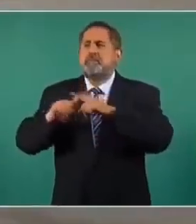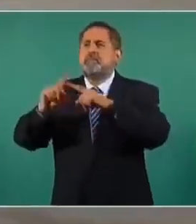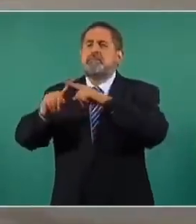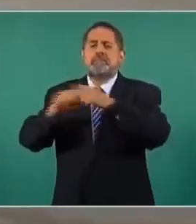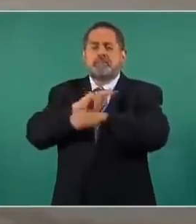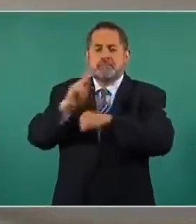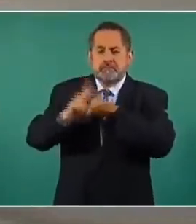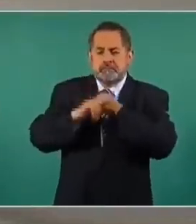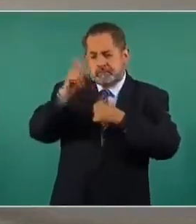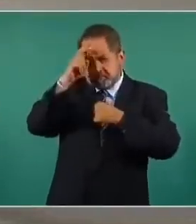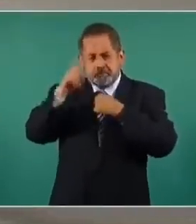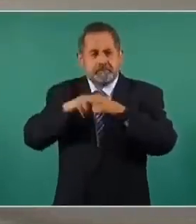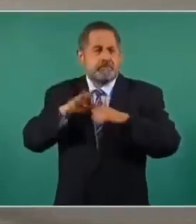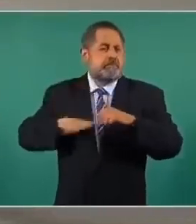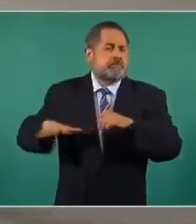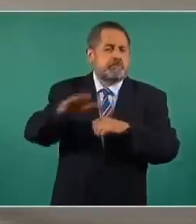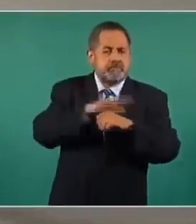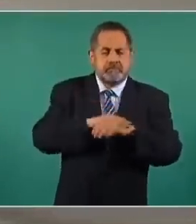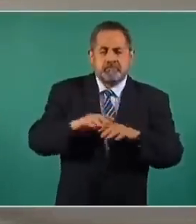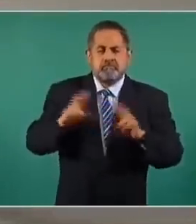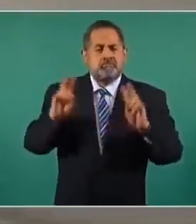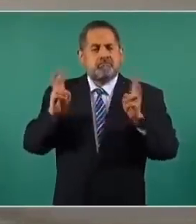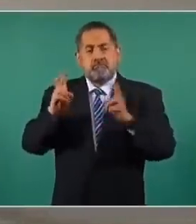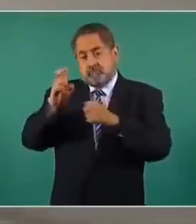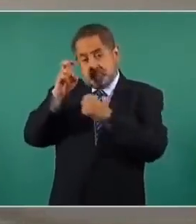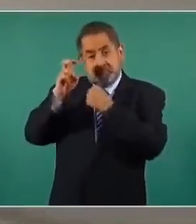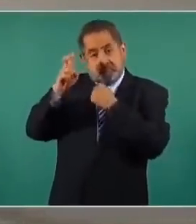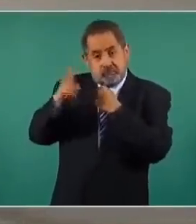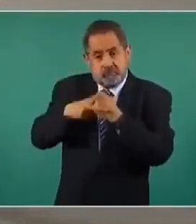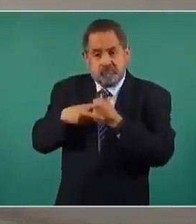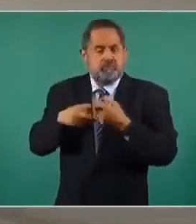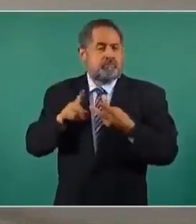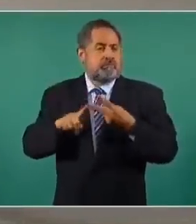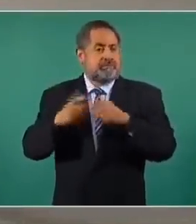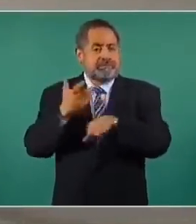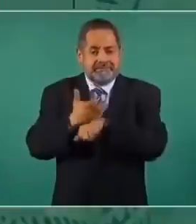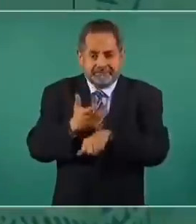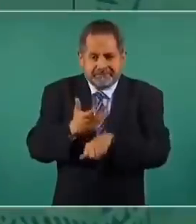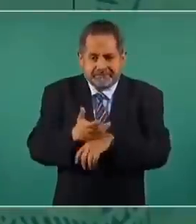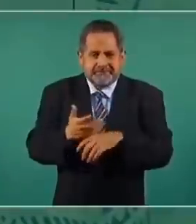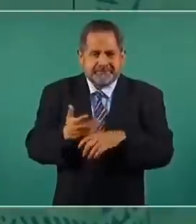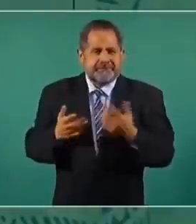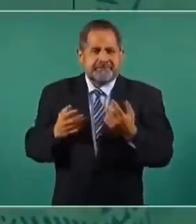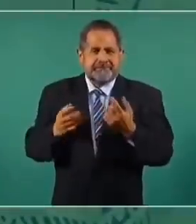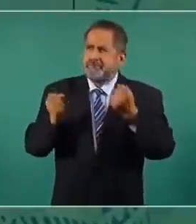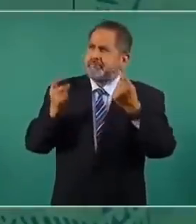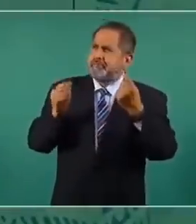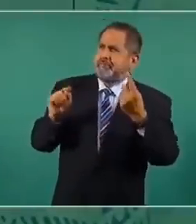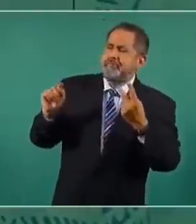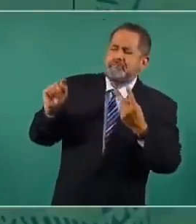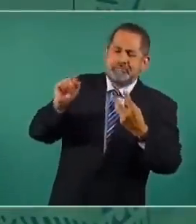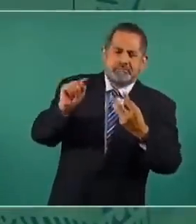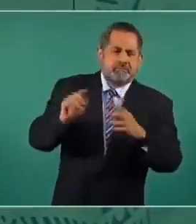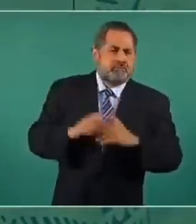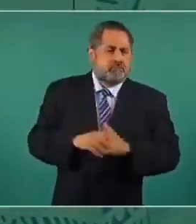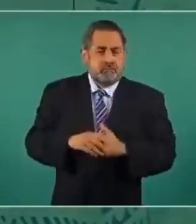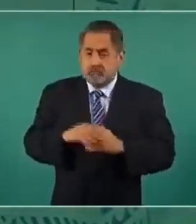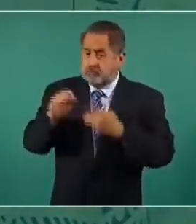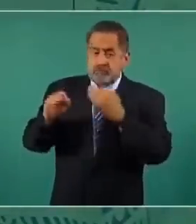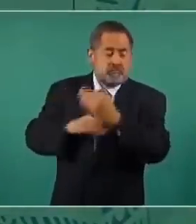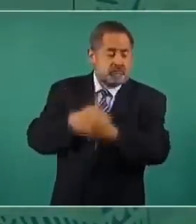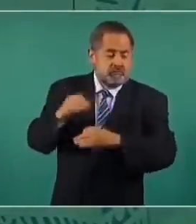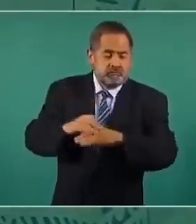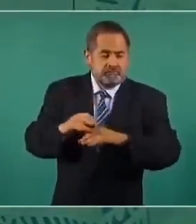países europeos, los Centros de Control de Enfermedades de Europa y de Estados Unidos, entre algunas otras, todos